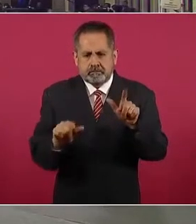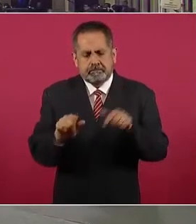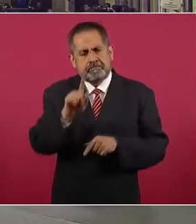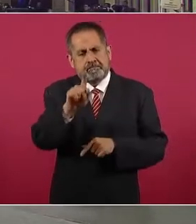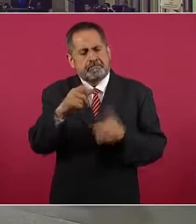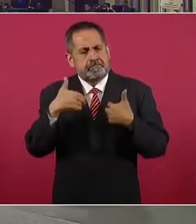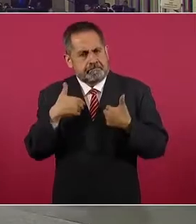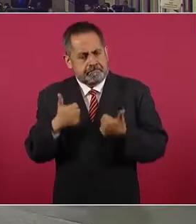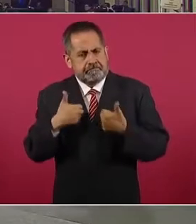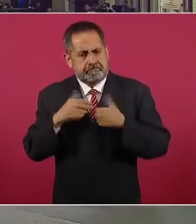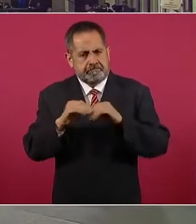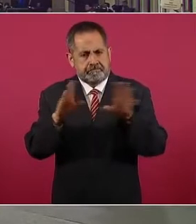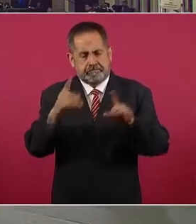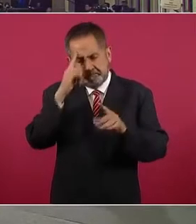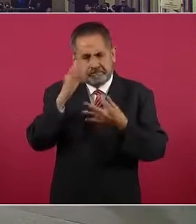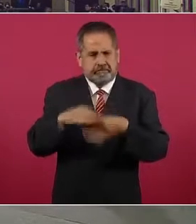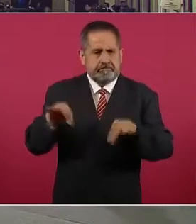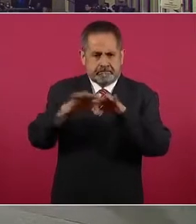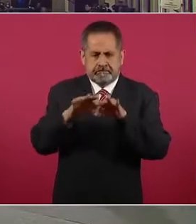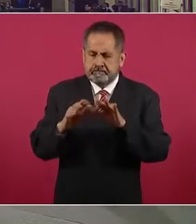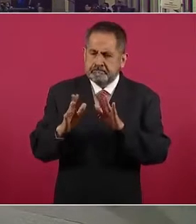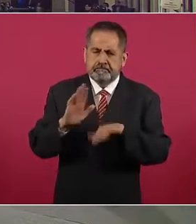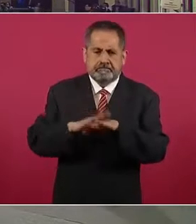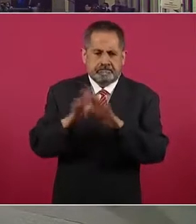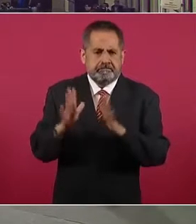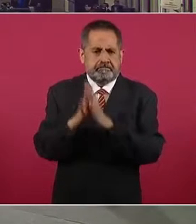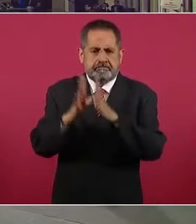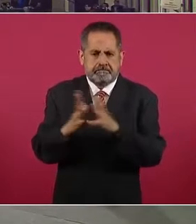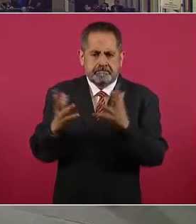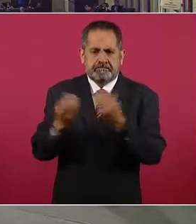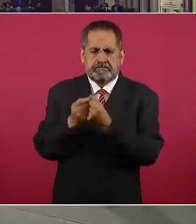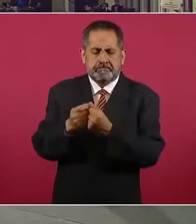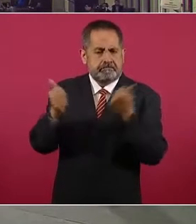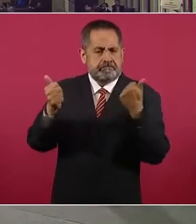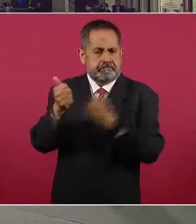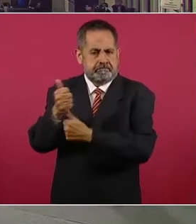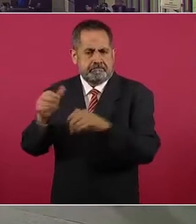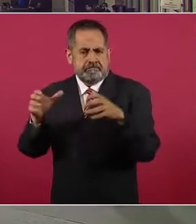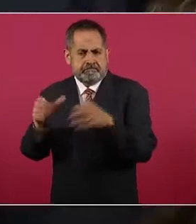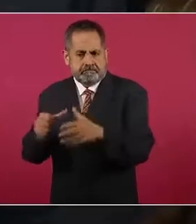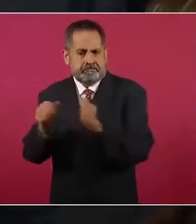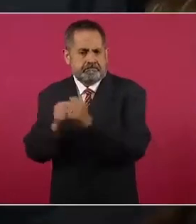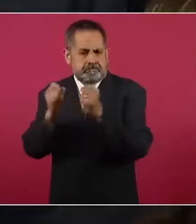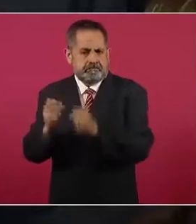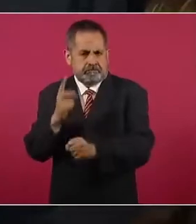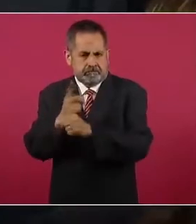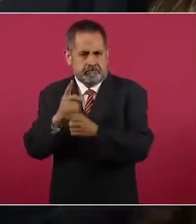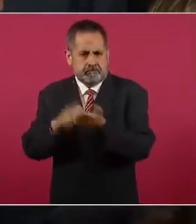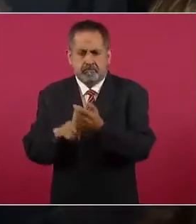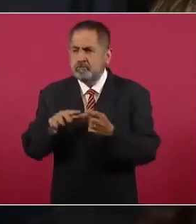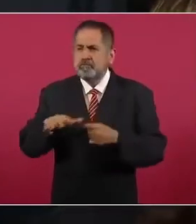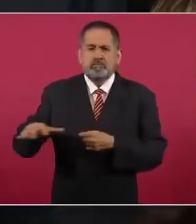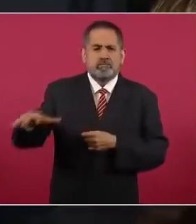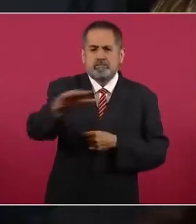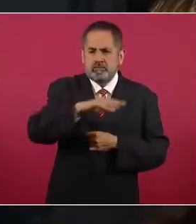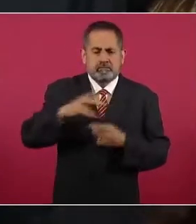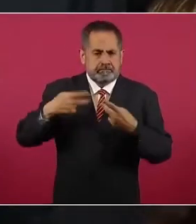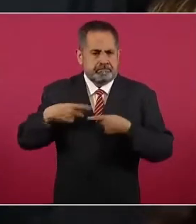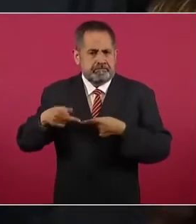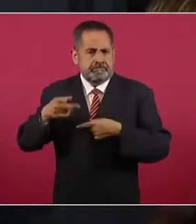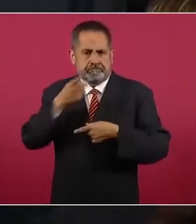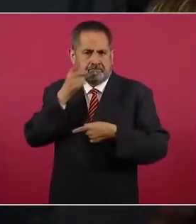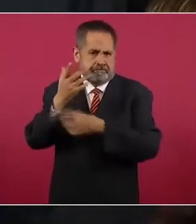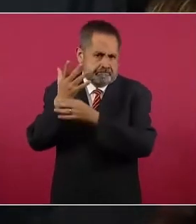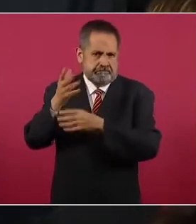sobre la pertinencia que para usted tiene la participación de las Fuerzas Armadas en seguridad pública y la aceptación social que dice usted que tiene